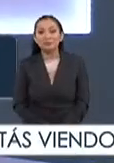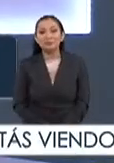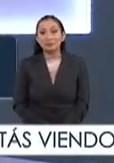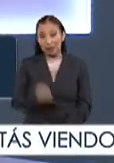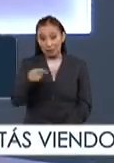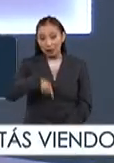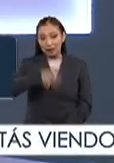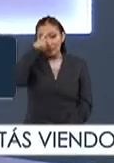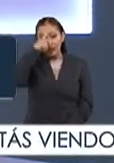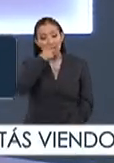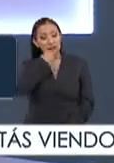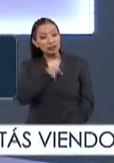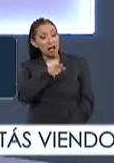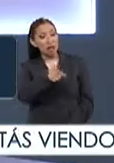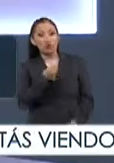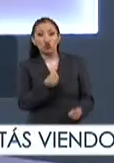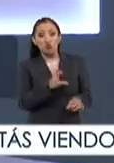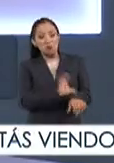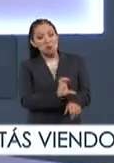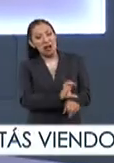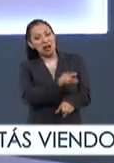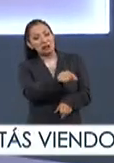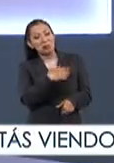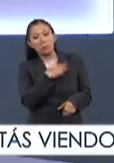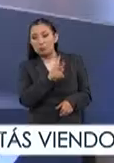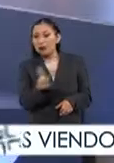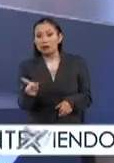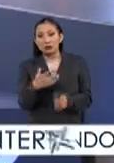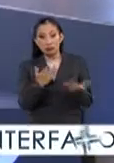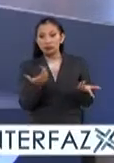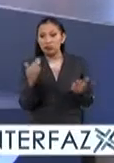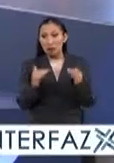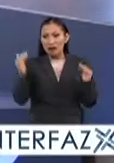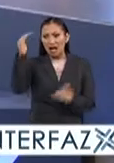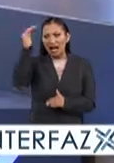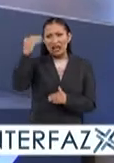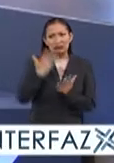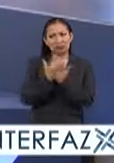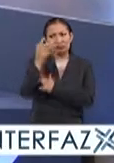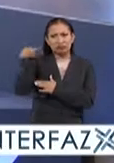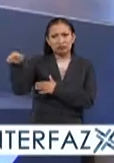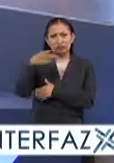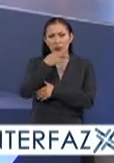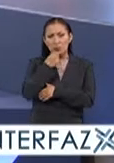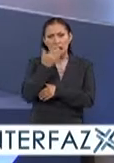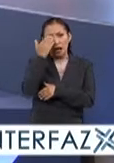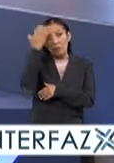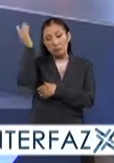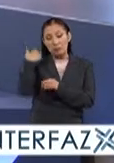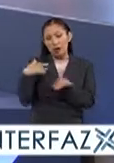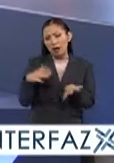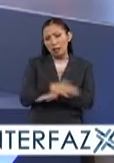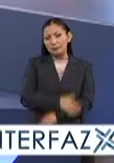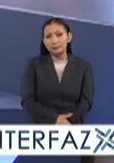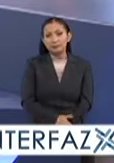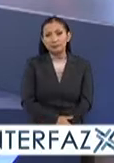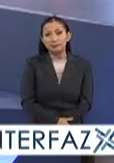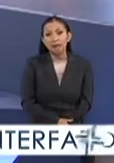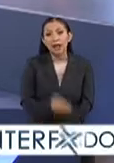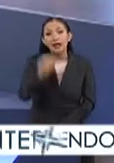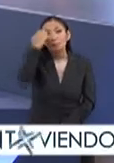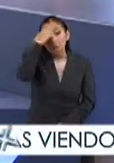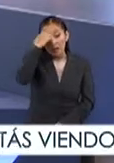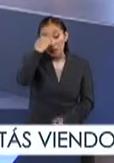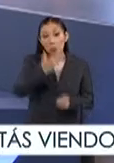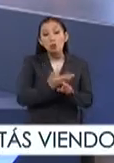eso que aquí en México no hay mucho machismo, imagínate este tipo de circunstancias. Sí, o sea, es como que más extremista. Claro, claro. Pero sí lo cambian. Sí, son experiencias